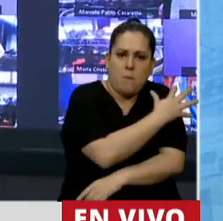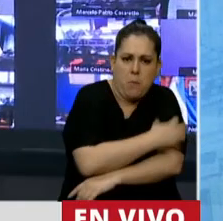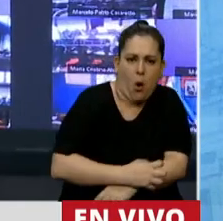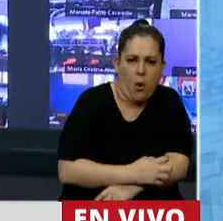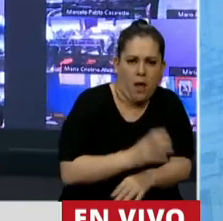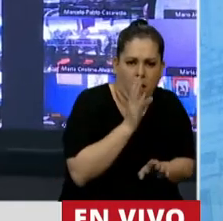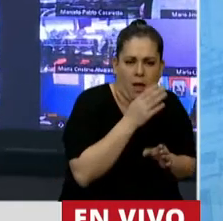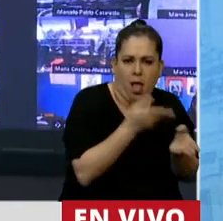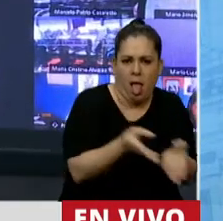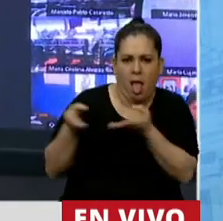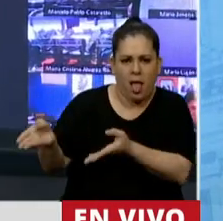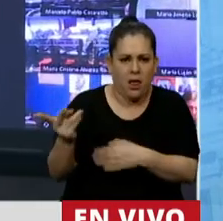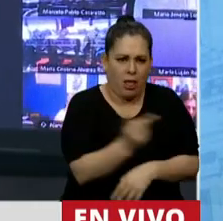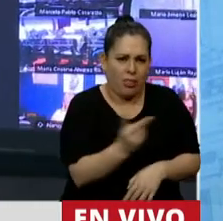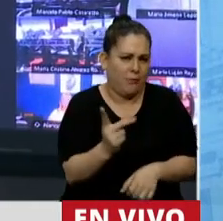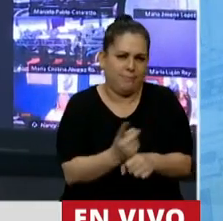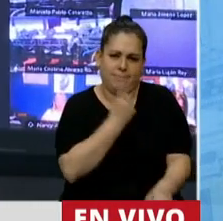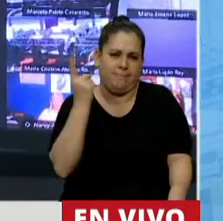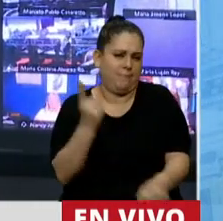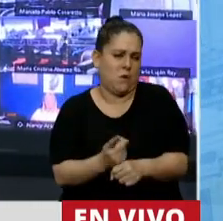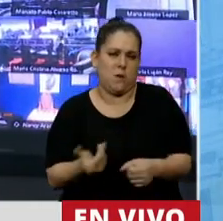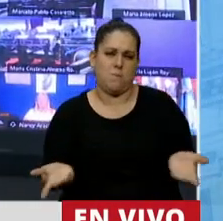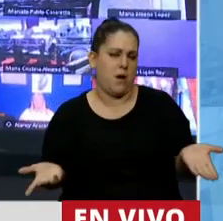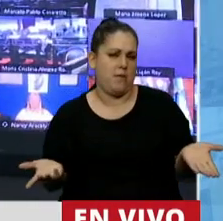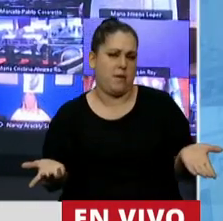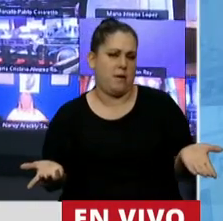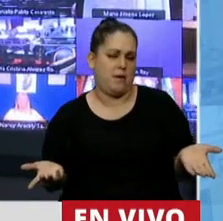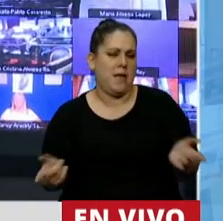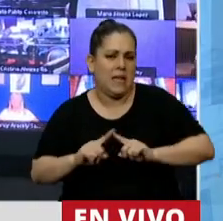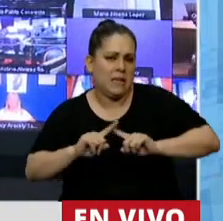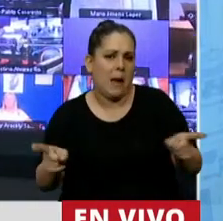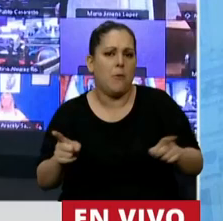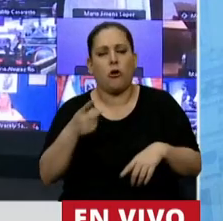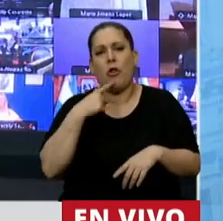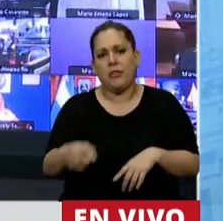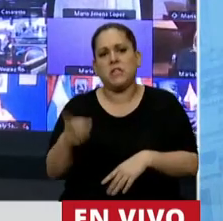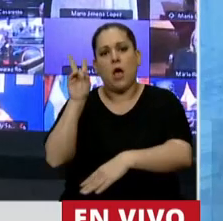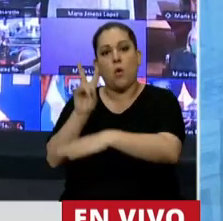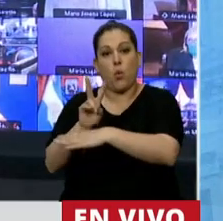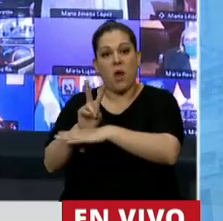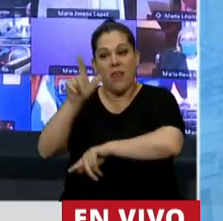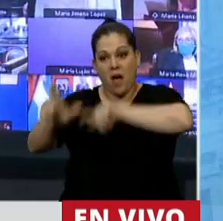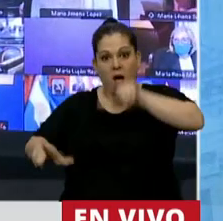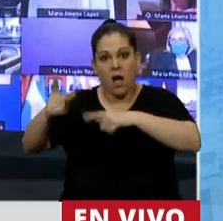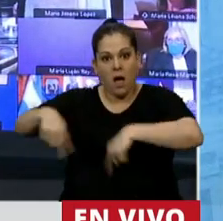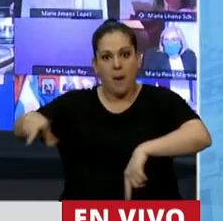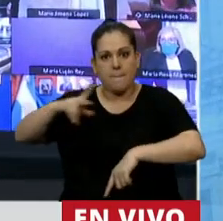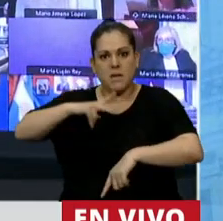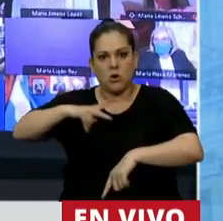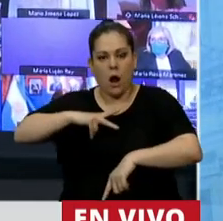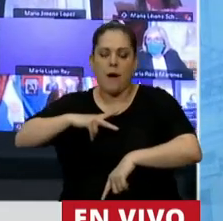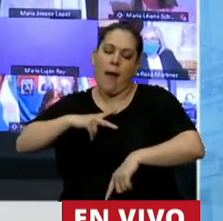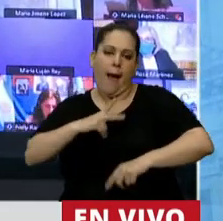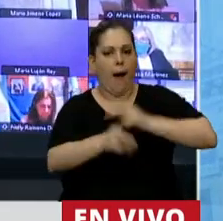la pobreza. O bien no se puede justificar que preservan los intereses de los multimillonarios nombrando a los